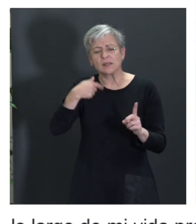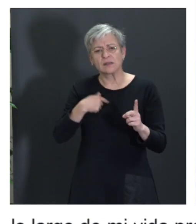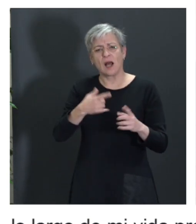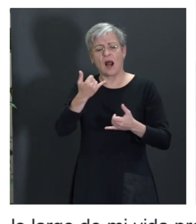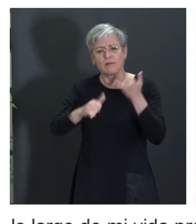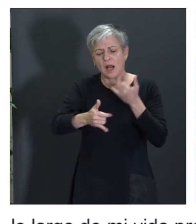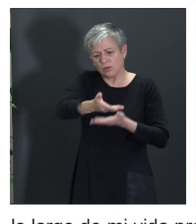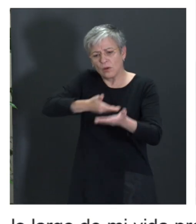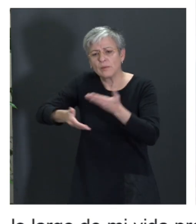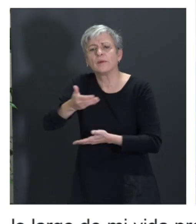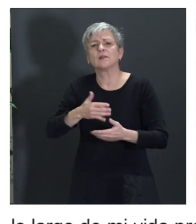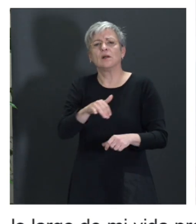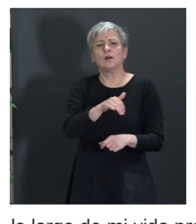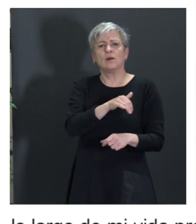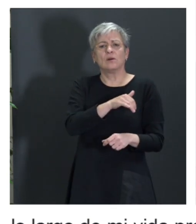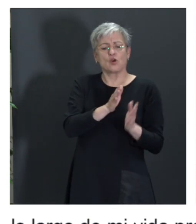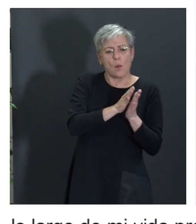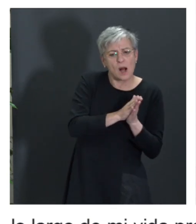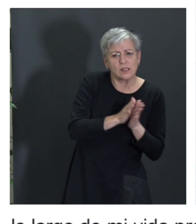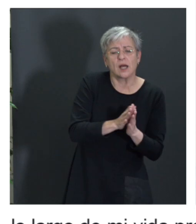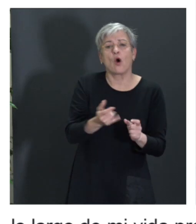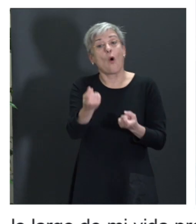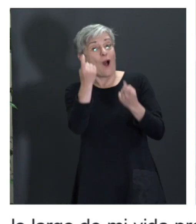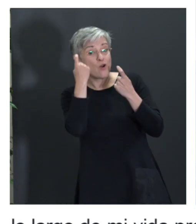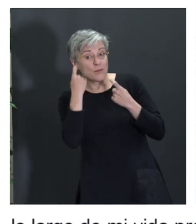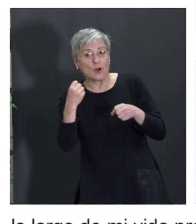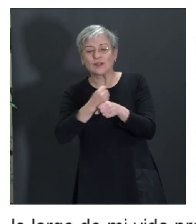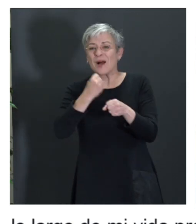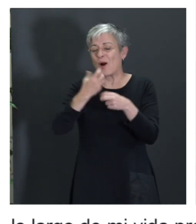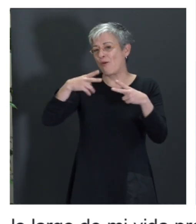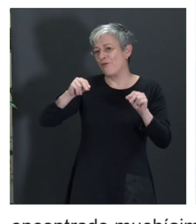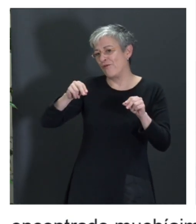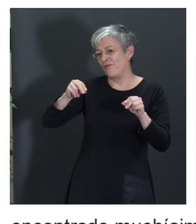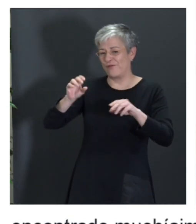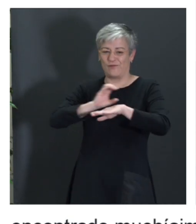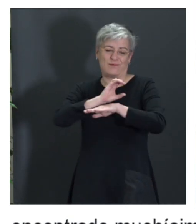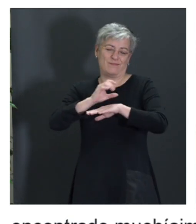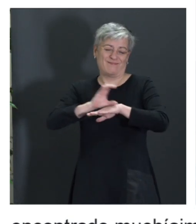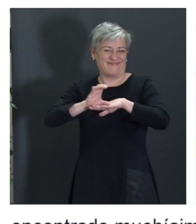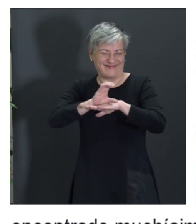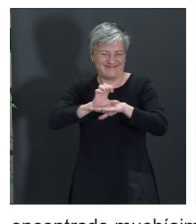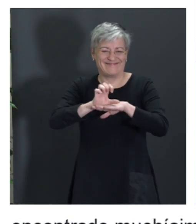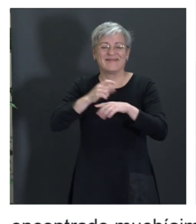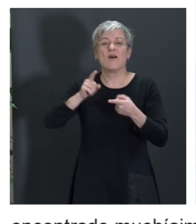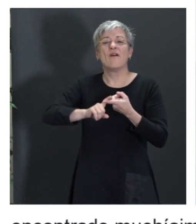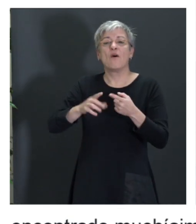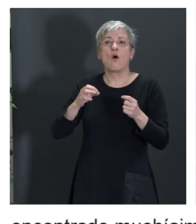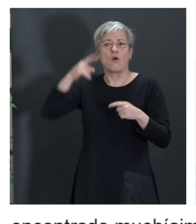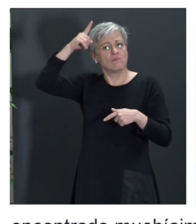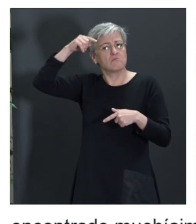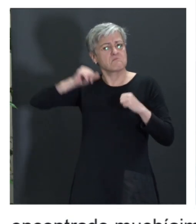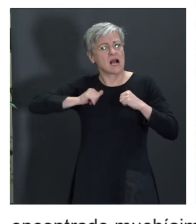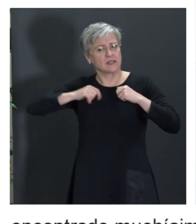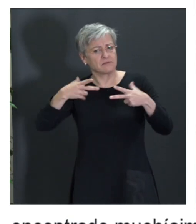desde colegas, estudiantes de trabajos fin de grado, de trabajos fin de máster y con todos ellos, pues, hemos hecho, pues, un montón de